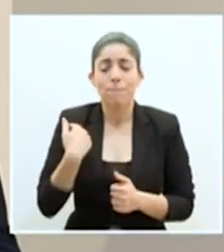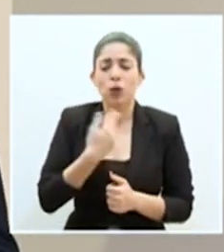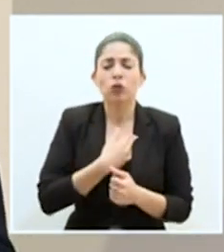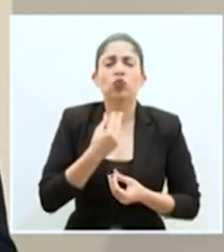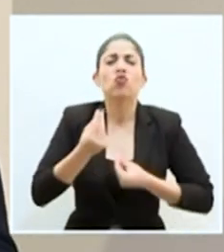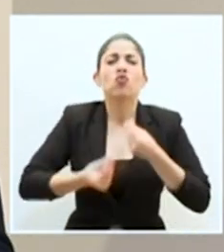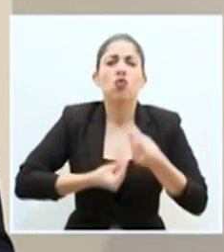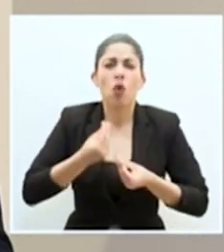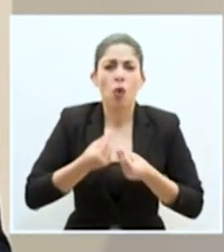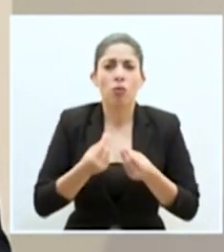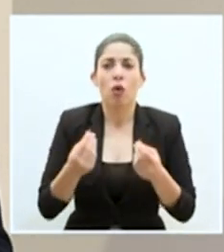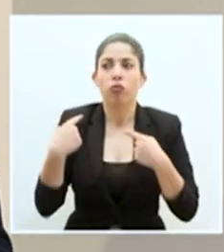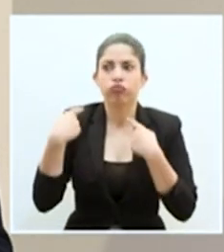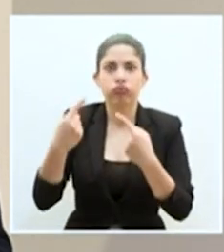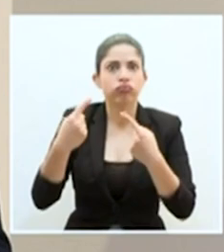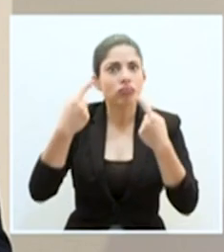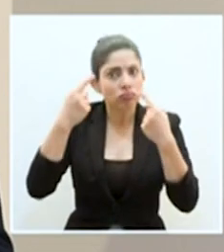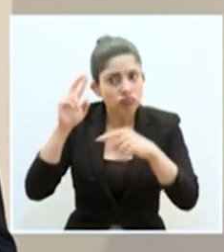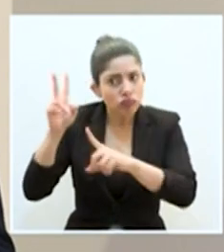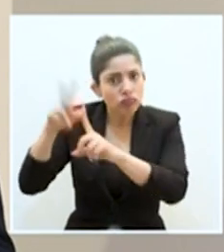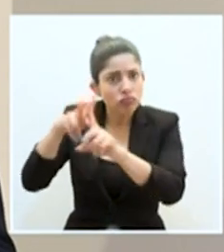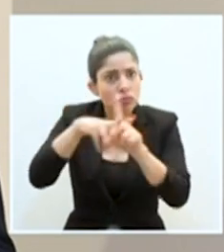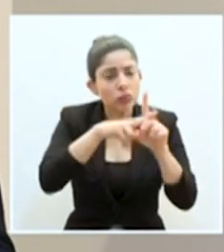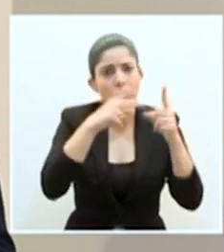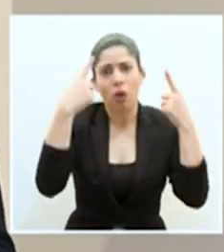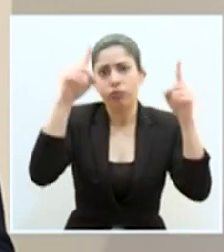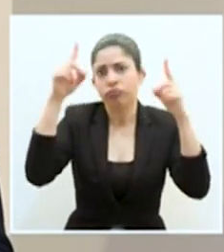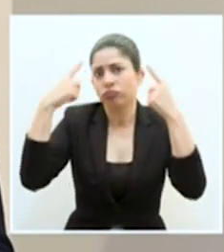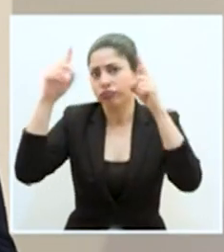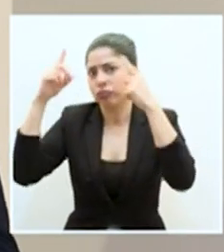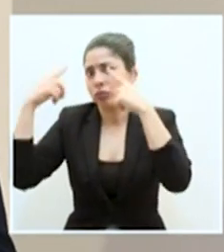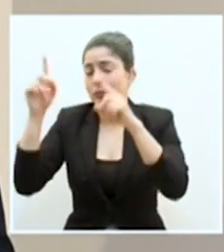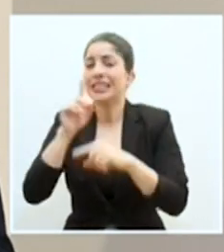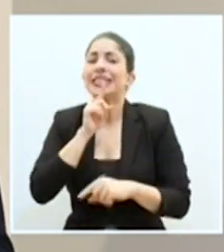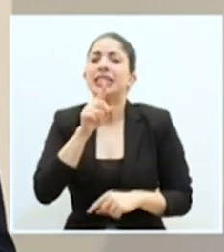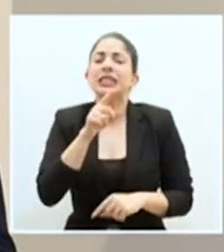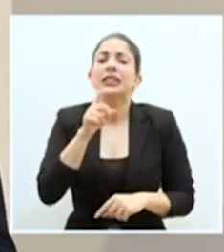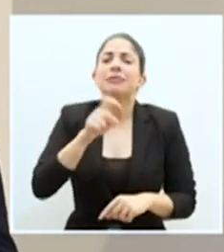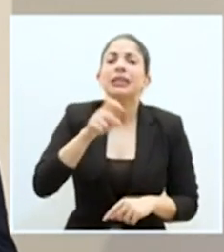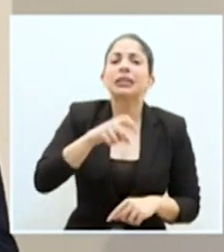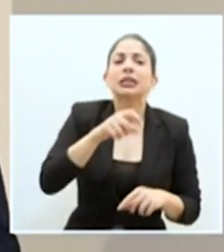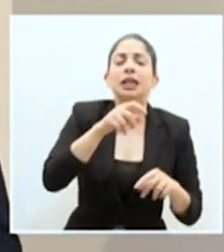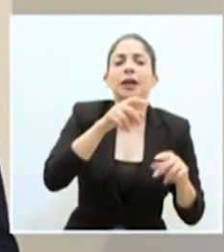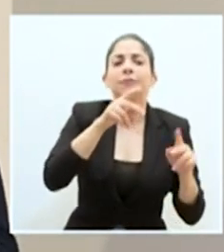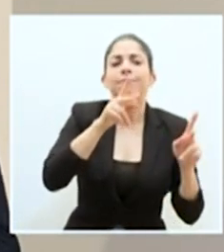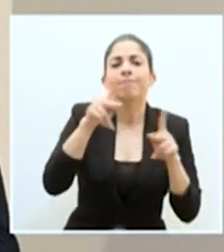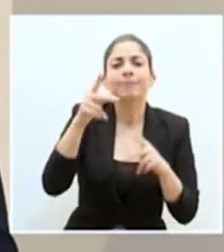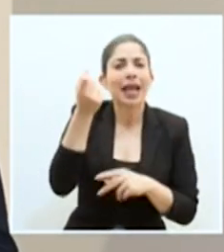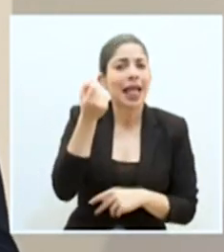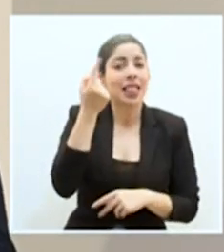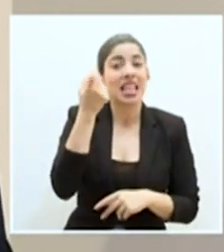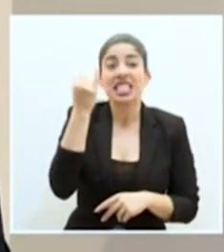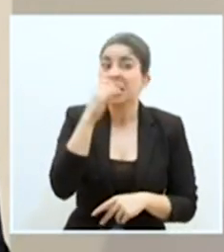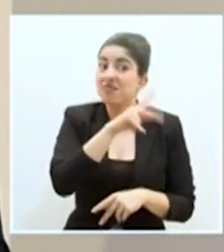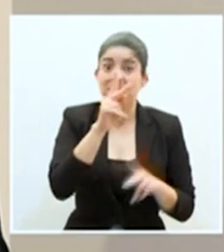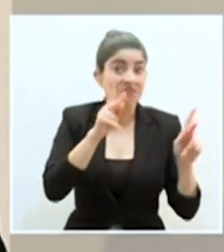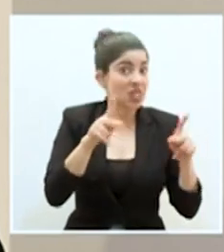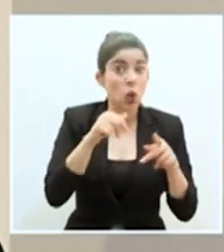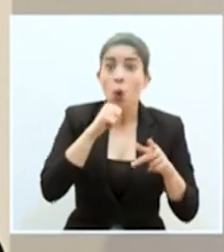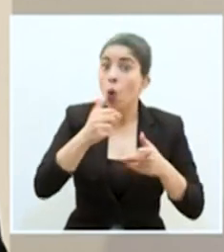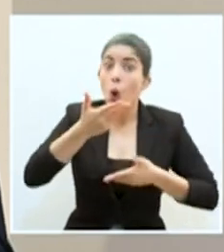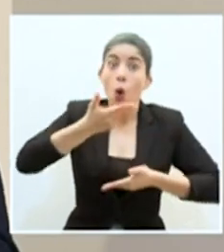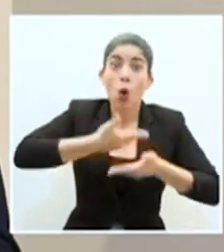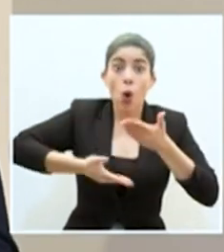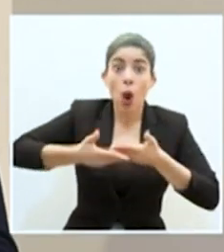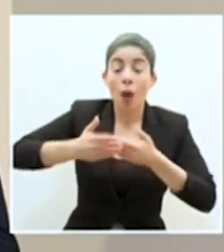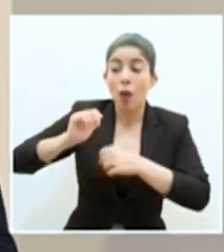con todo éxito. Yo creo que aquí de verdad es un asunto de entender que si no colaboramos en esos centros de